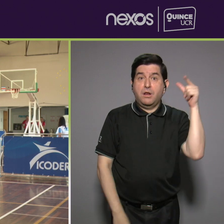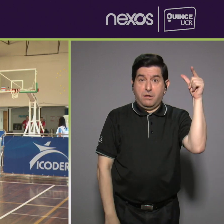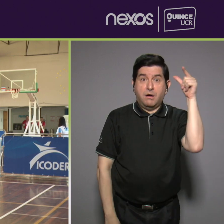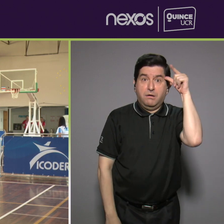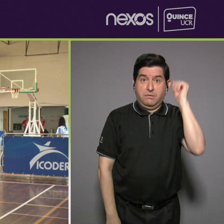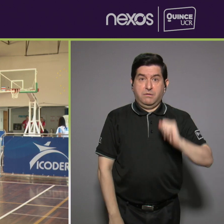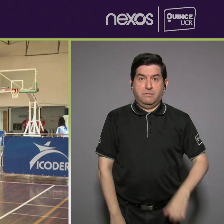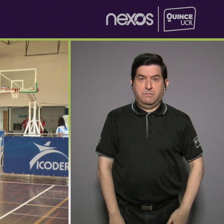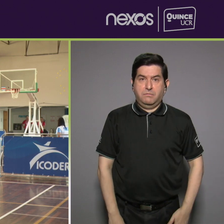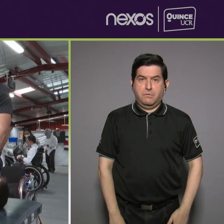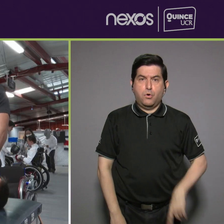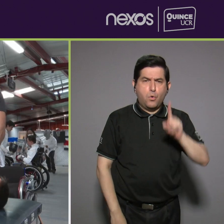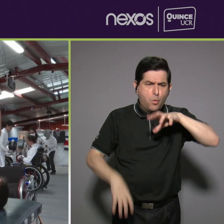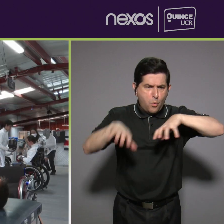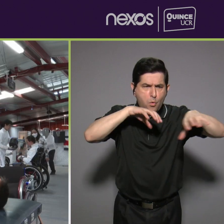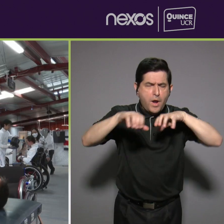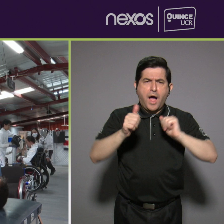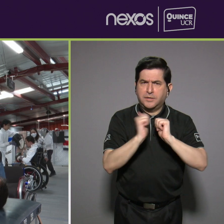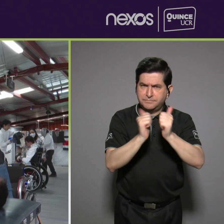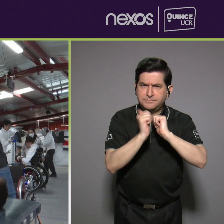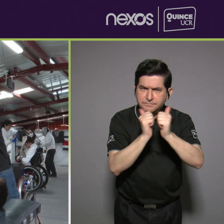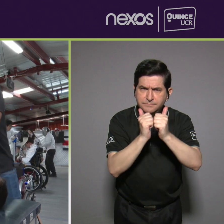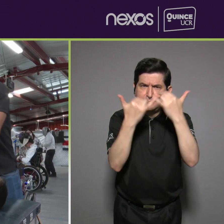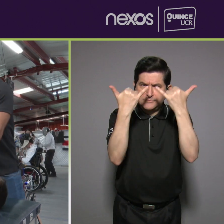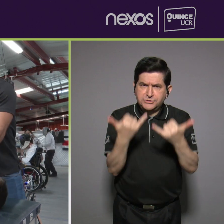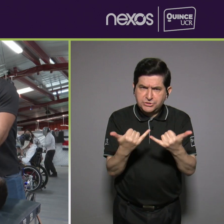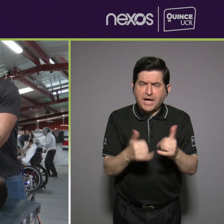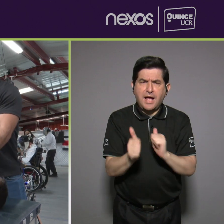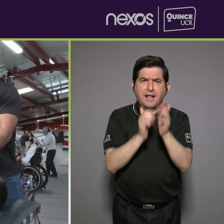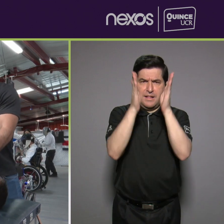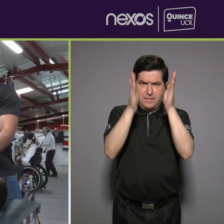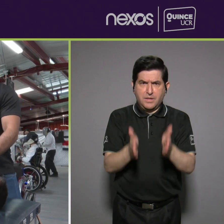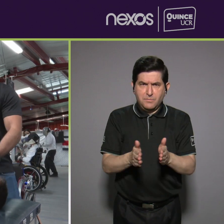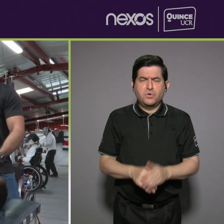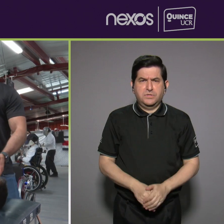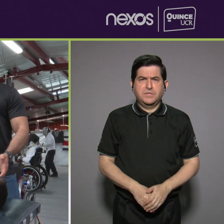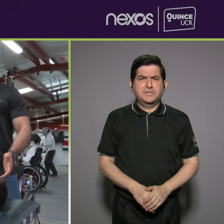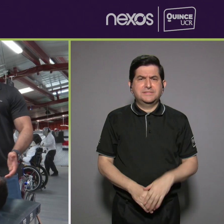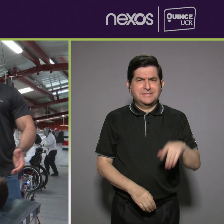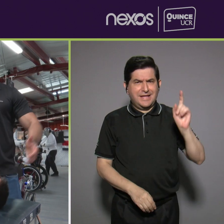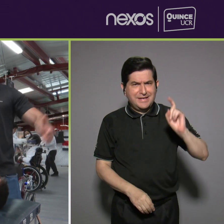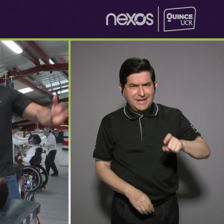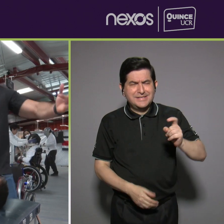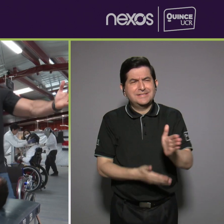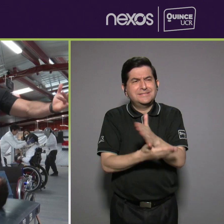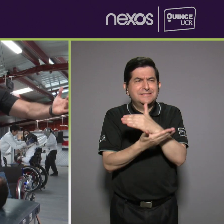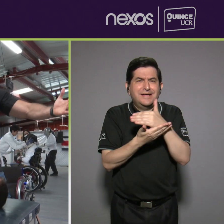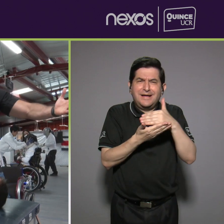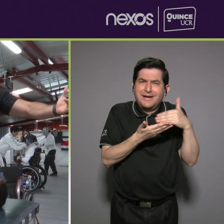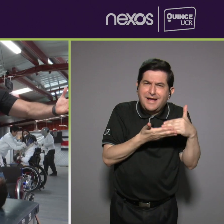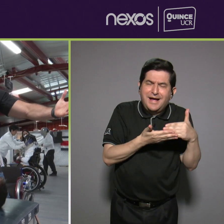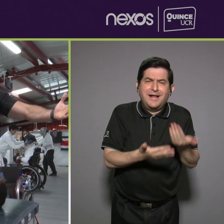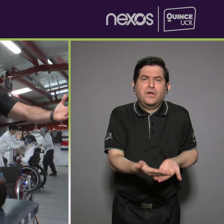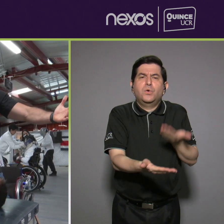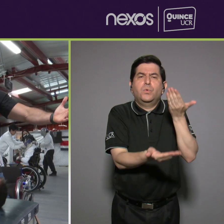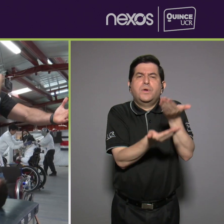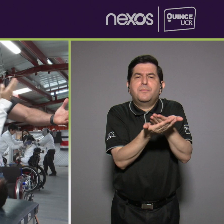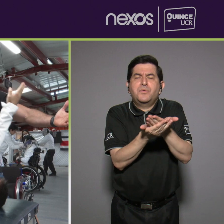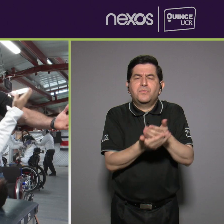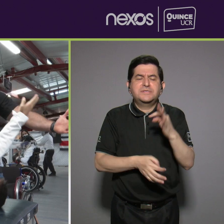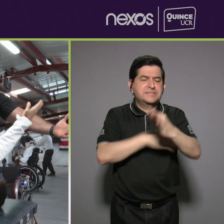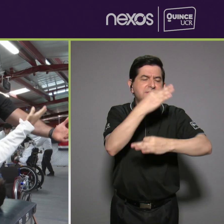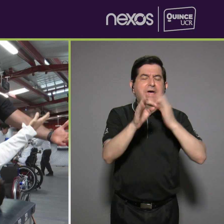Obviamente, cuando hay un evento deportivo, ya el atleta por lo menos tuvo que haber llegado con alguna propuesta de clase,